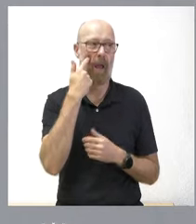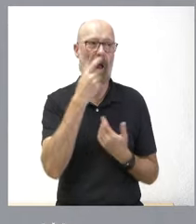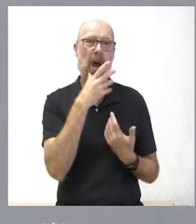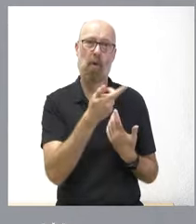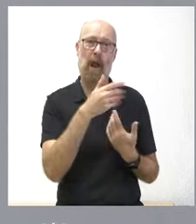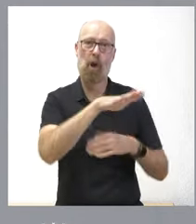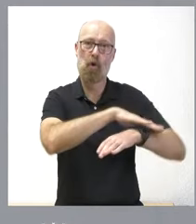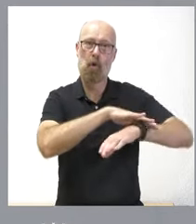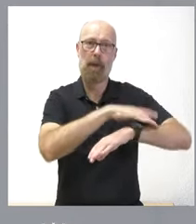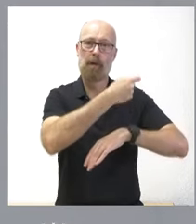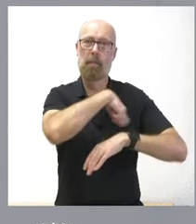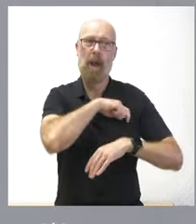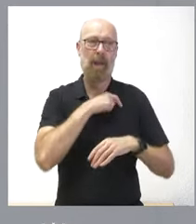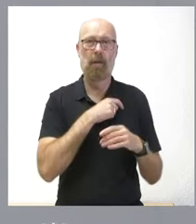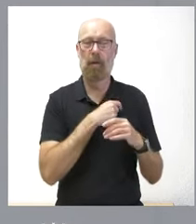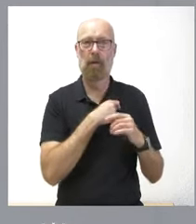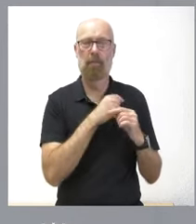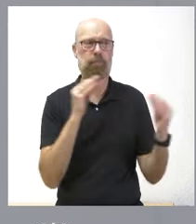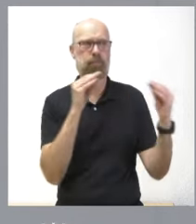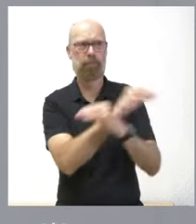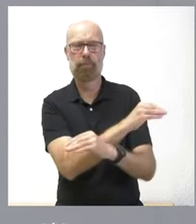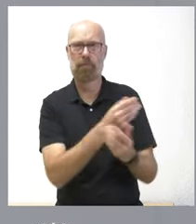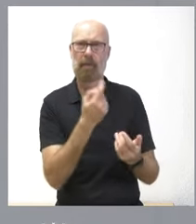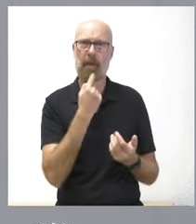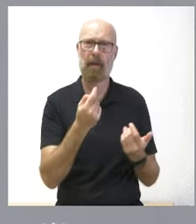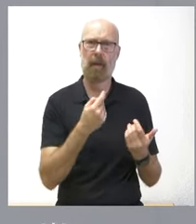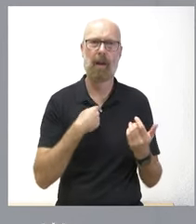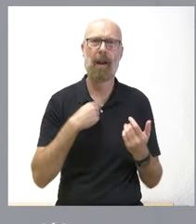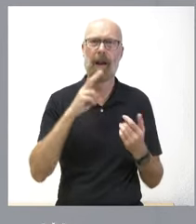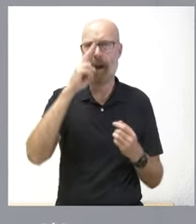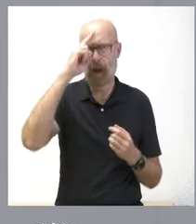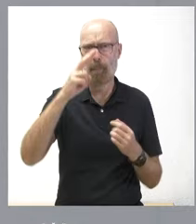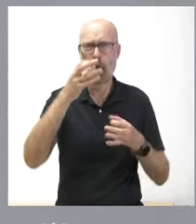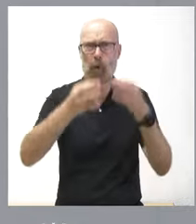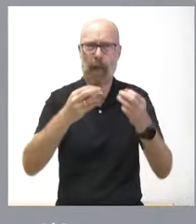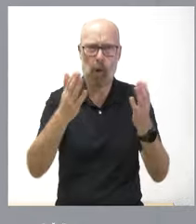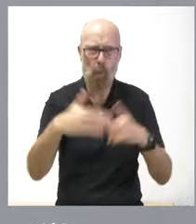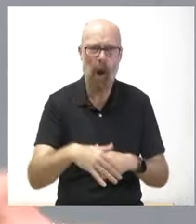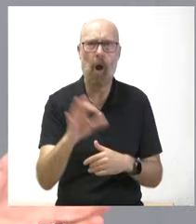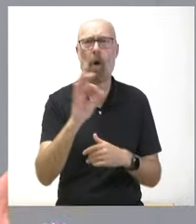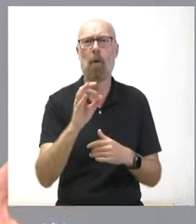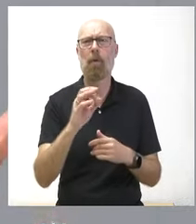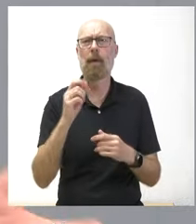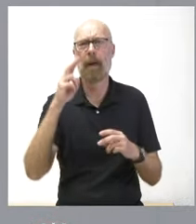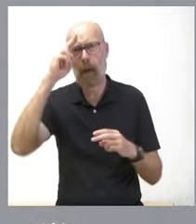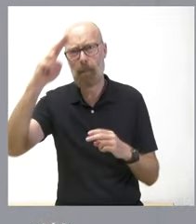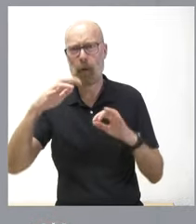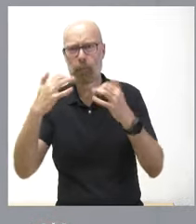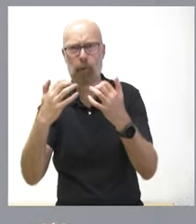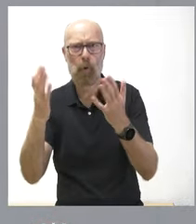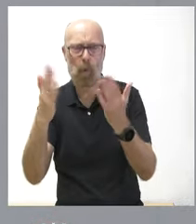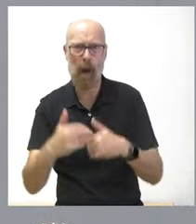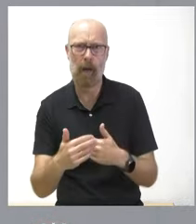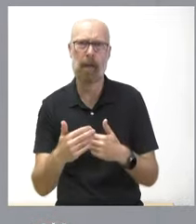Que no se respeta al Poder Ejecutivo y que no se respeta al Poder Judicial. Que se quiere gobernar sin control parlamentario